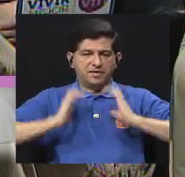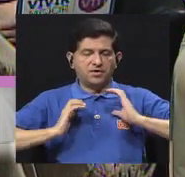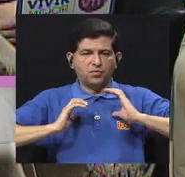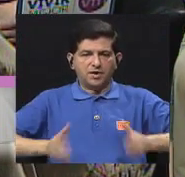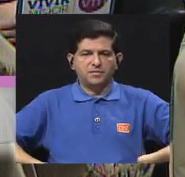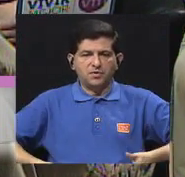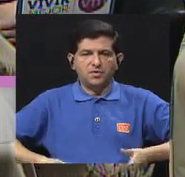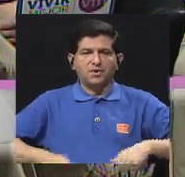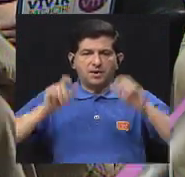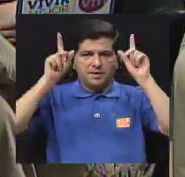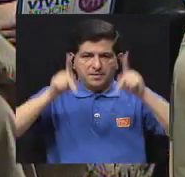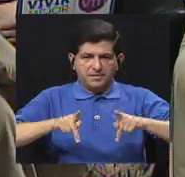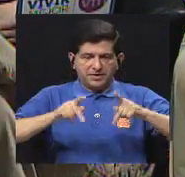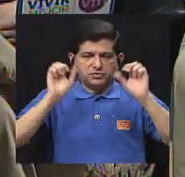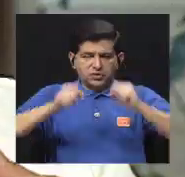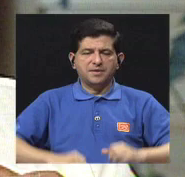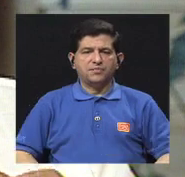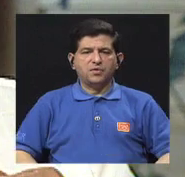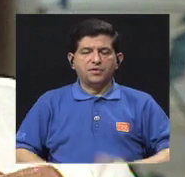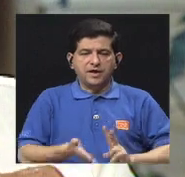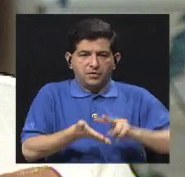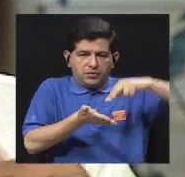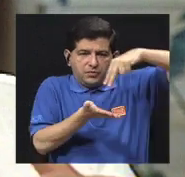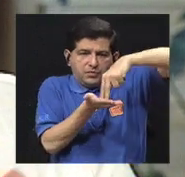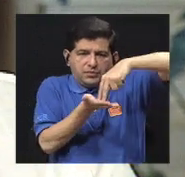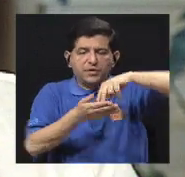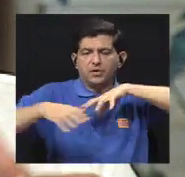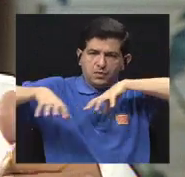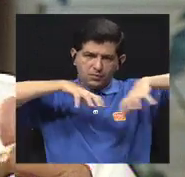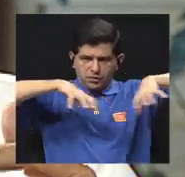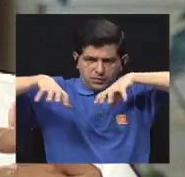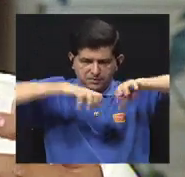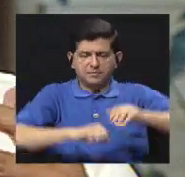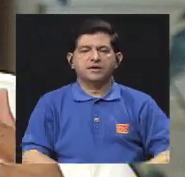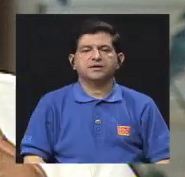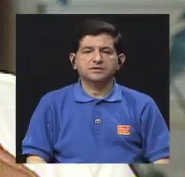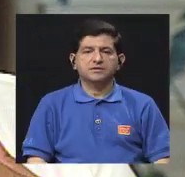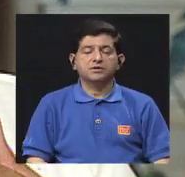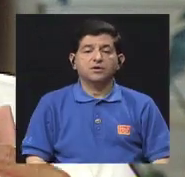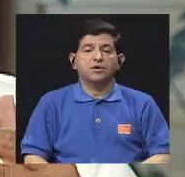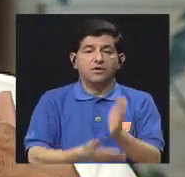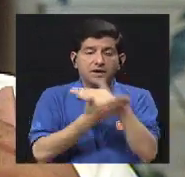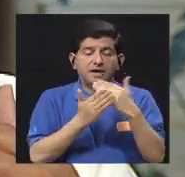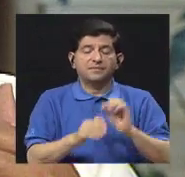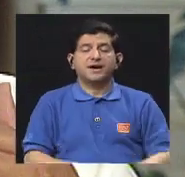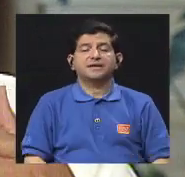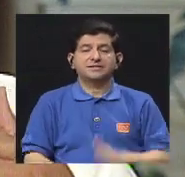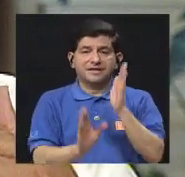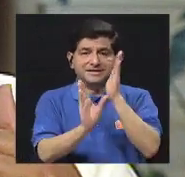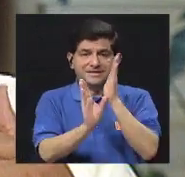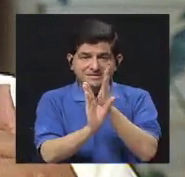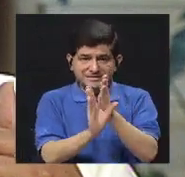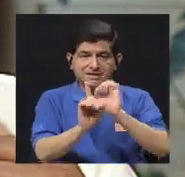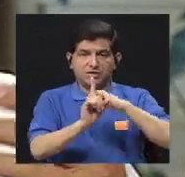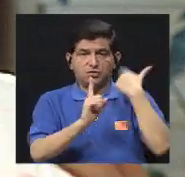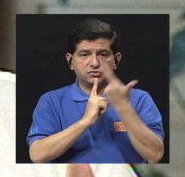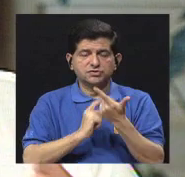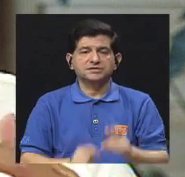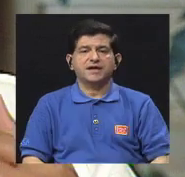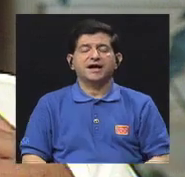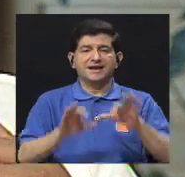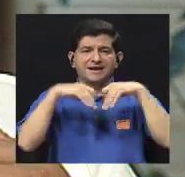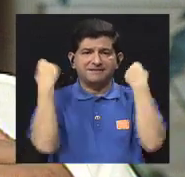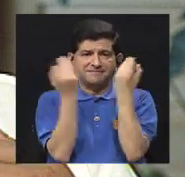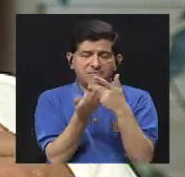levantamientos, de posturas, de movimientos, en la parte psicosocial, porque son familias que están